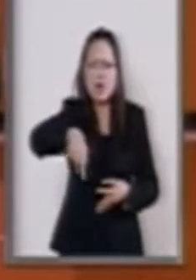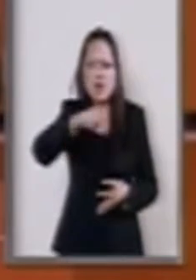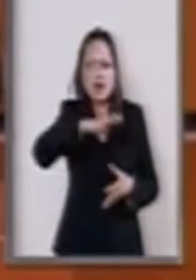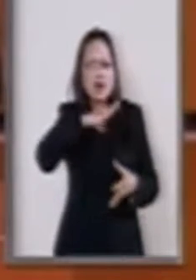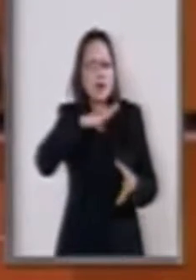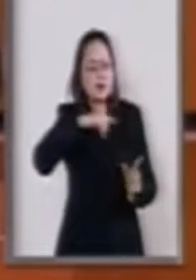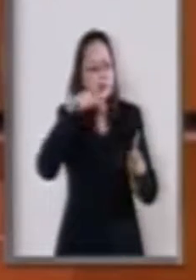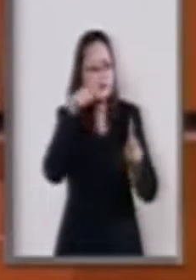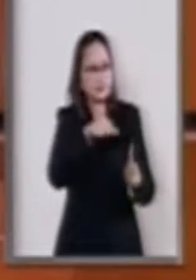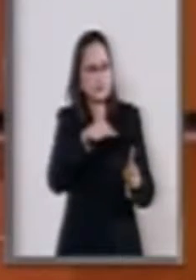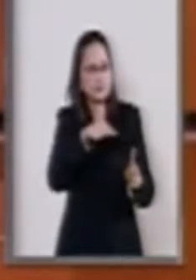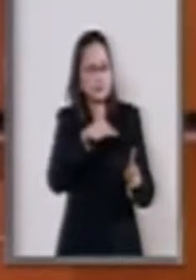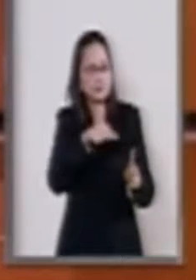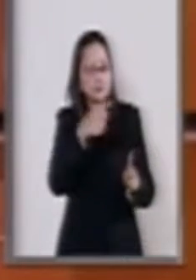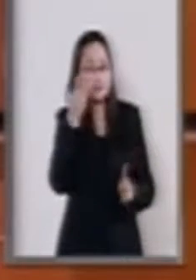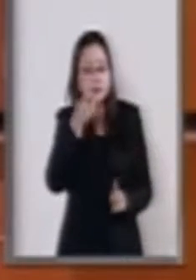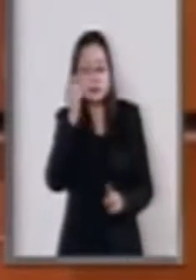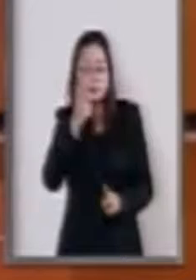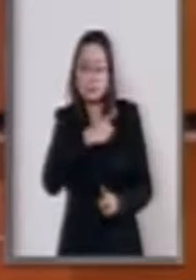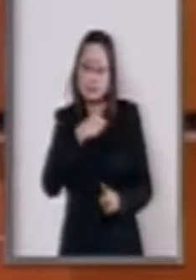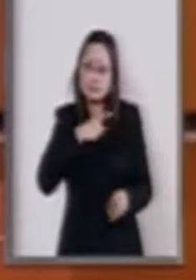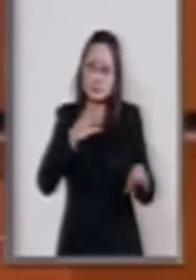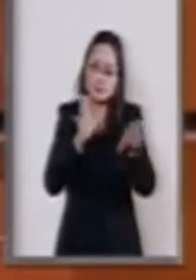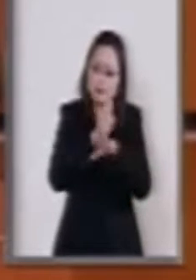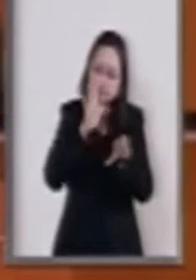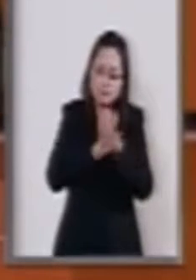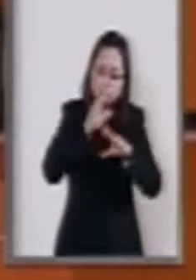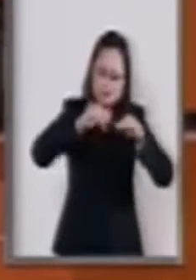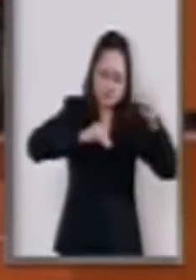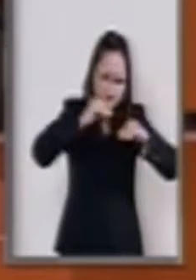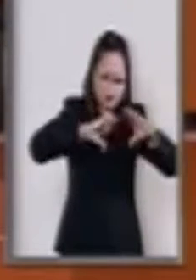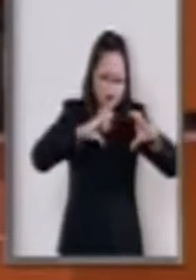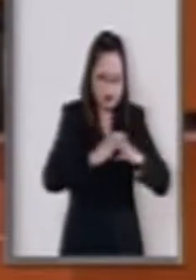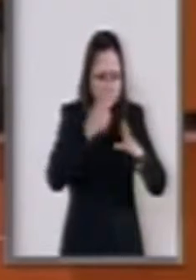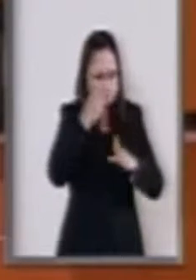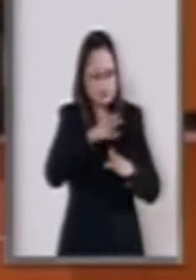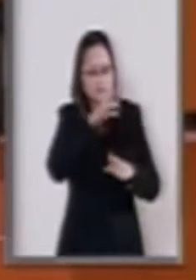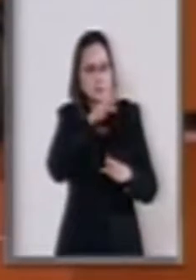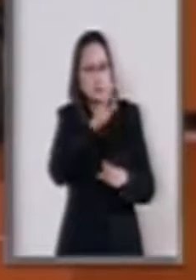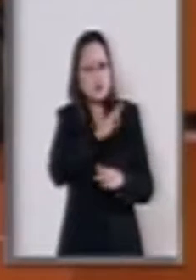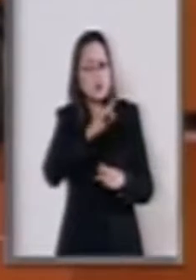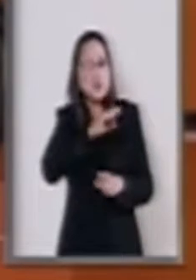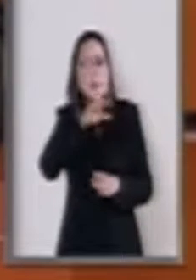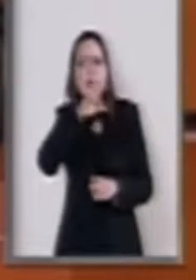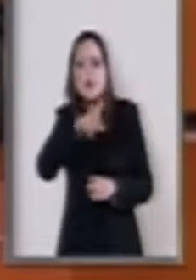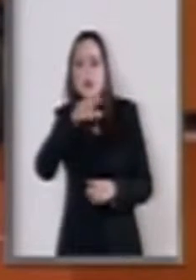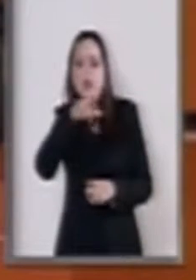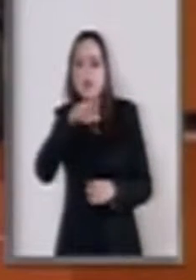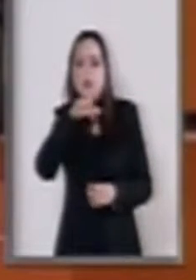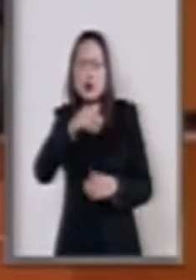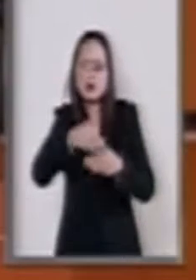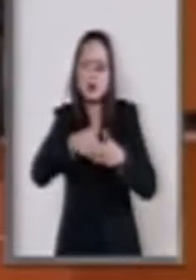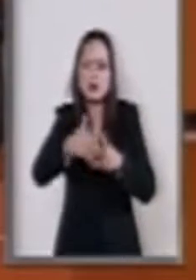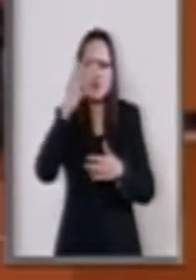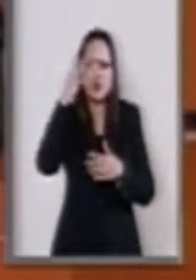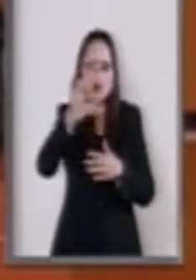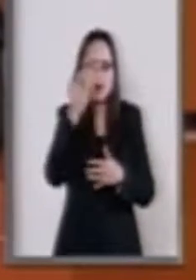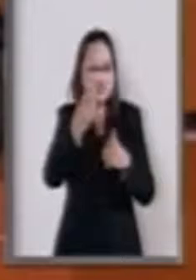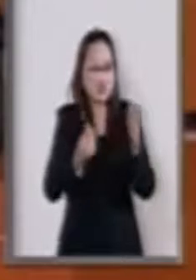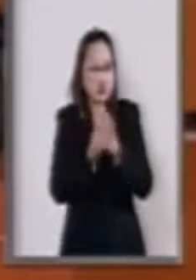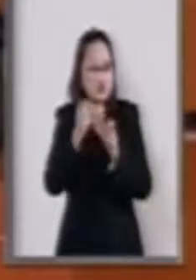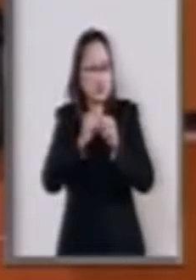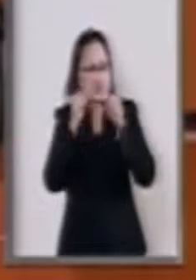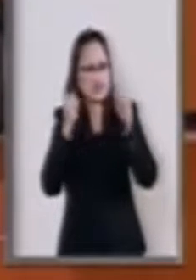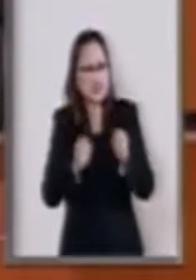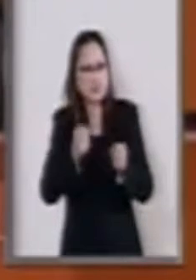necesidad de hacer los ajustes que pienso que irán perfeccionando a lo largo de los años nuestro nuevo